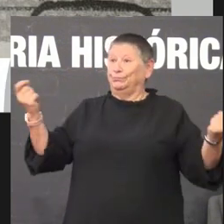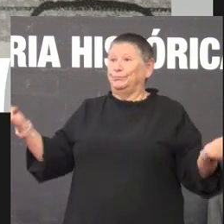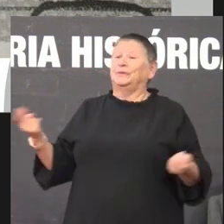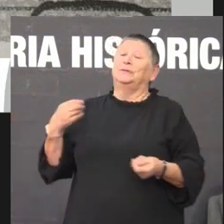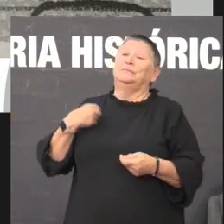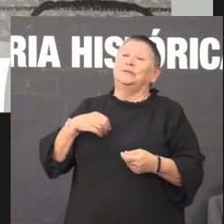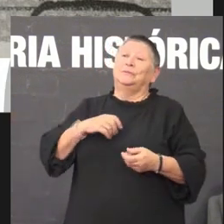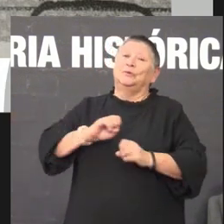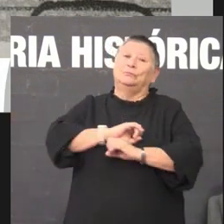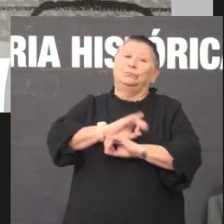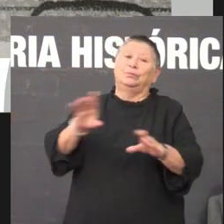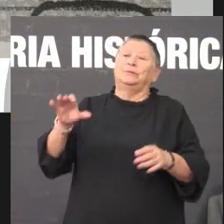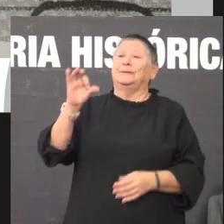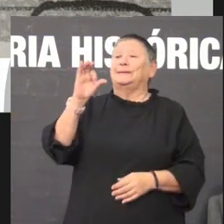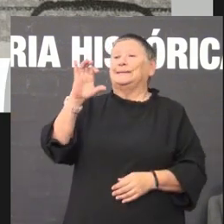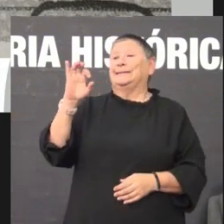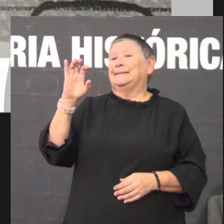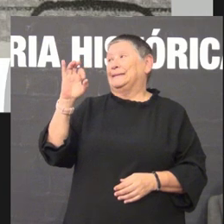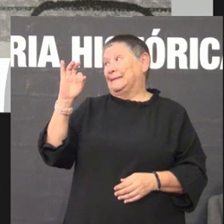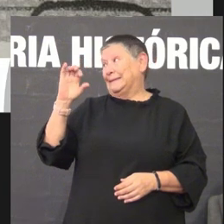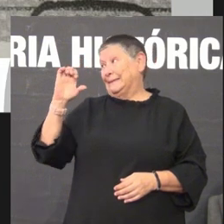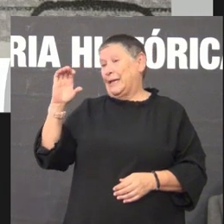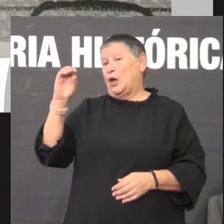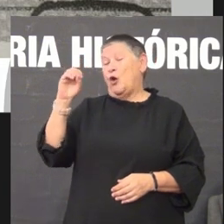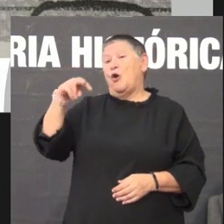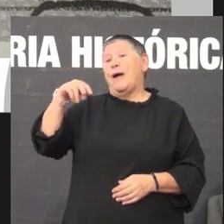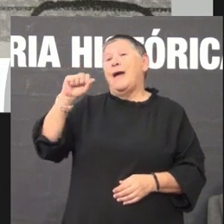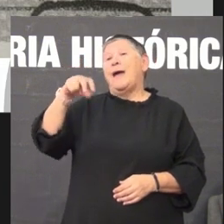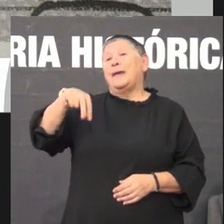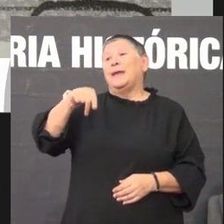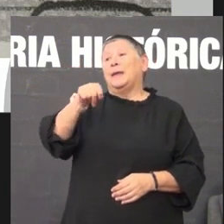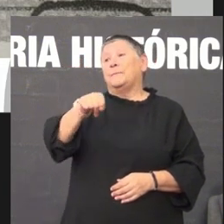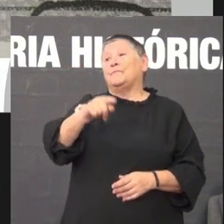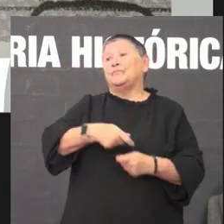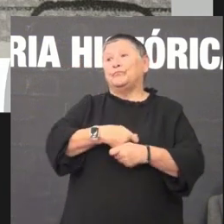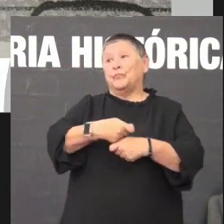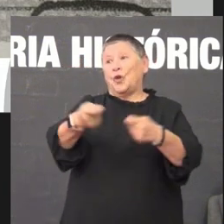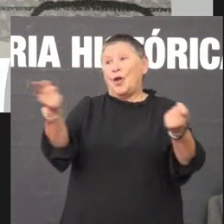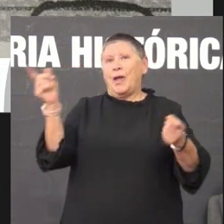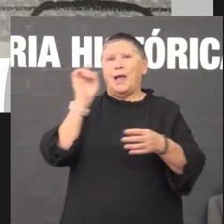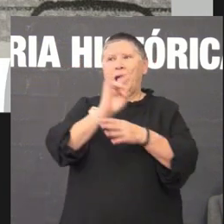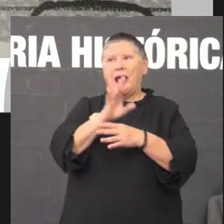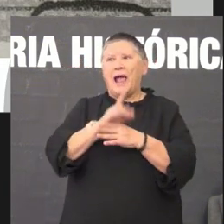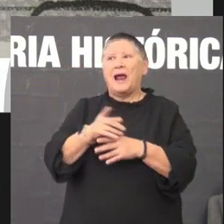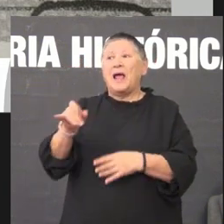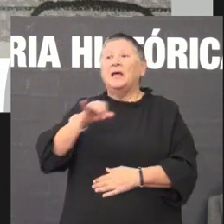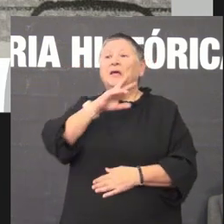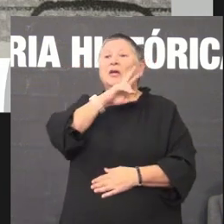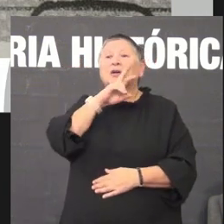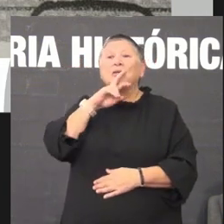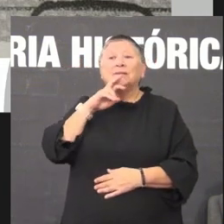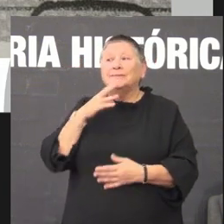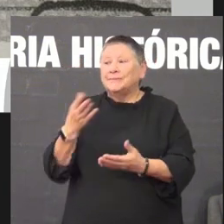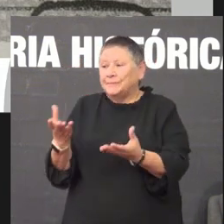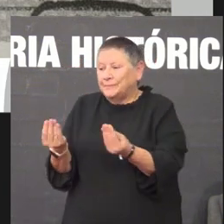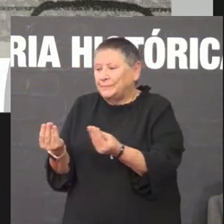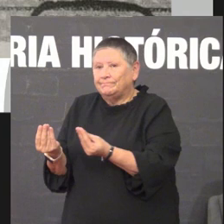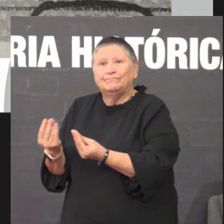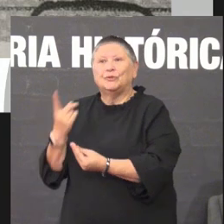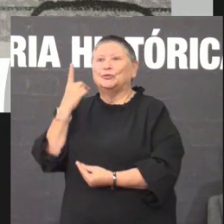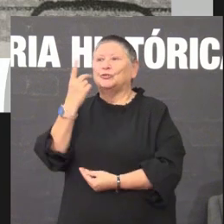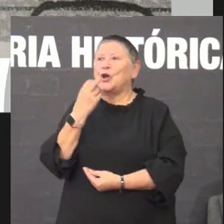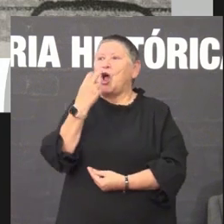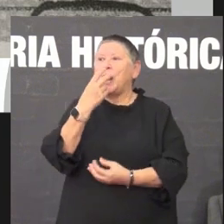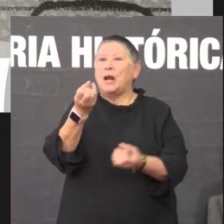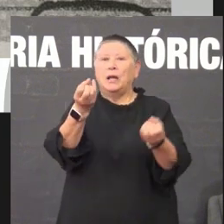Seohane que ela chegou nos outras follas boandeiras e outros cartaces só conservamos testemunhos orais non temos